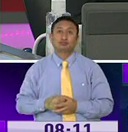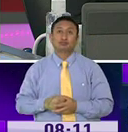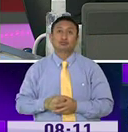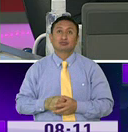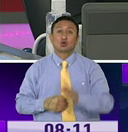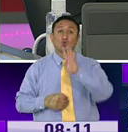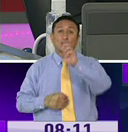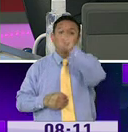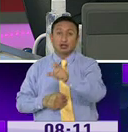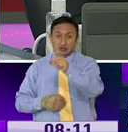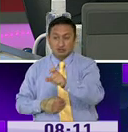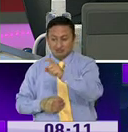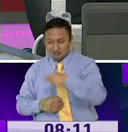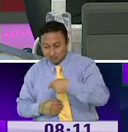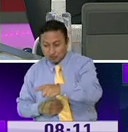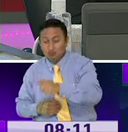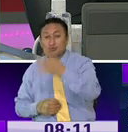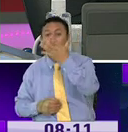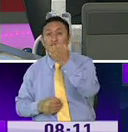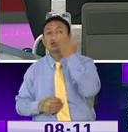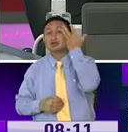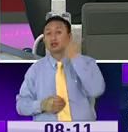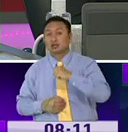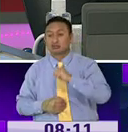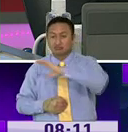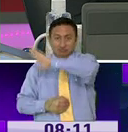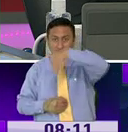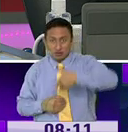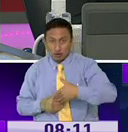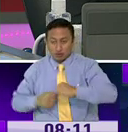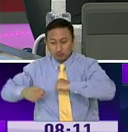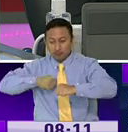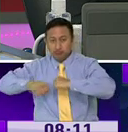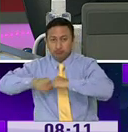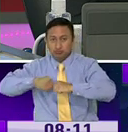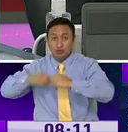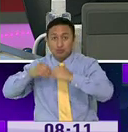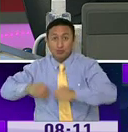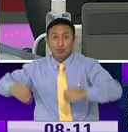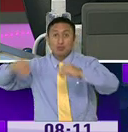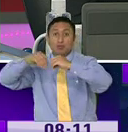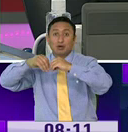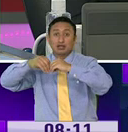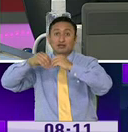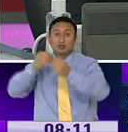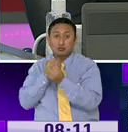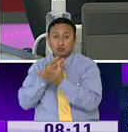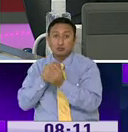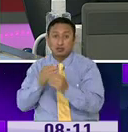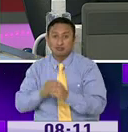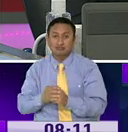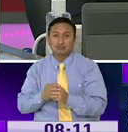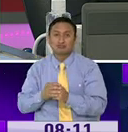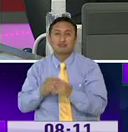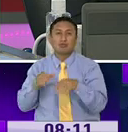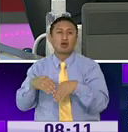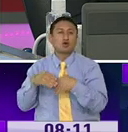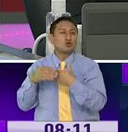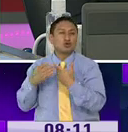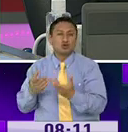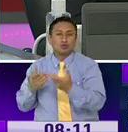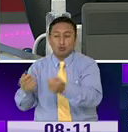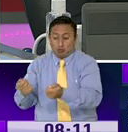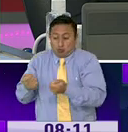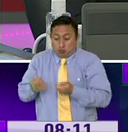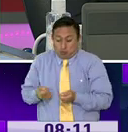una familia de cuatro personas. Todo eso se está trabajando, eso se va a aumentar la información de cómo poder acceder, de cómo poder